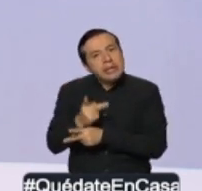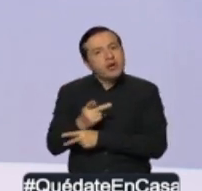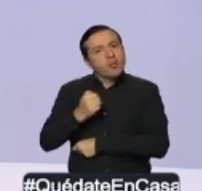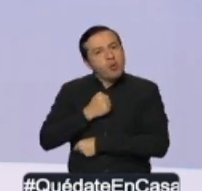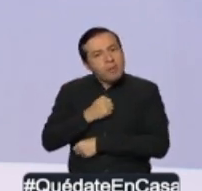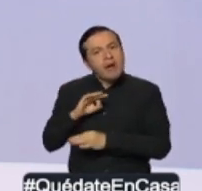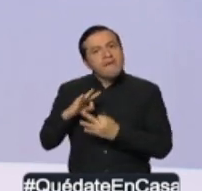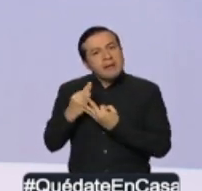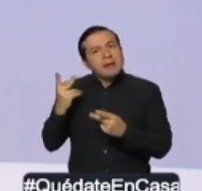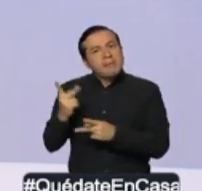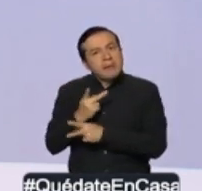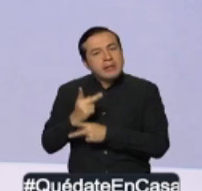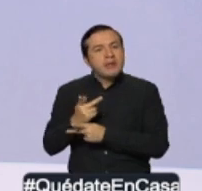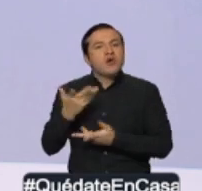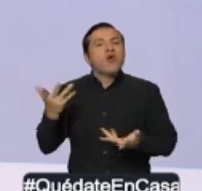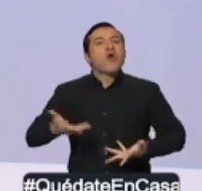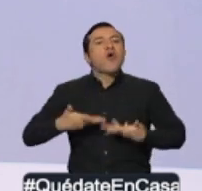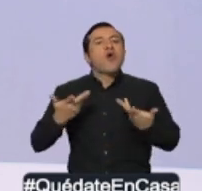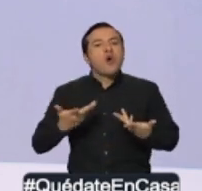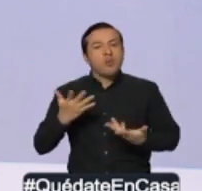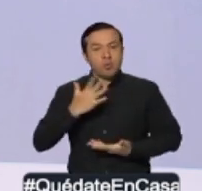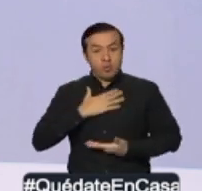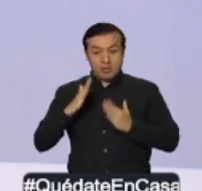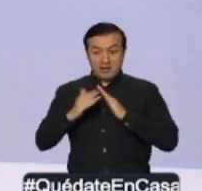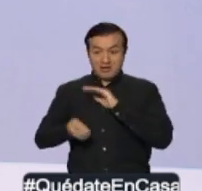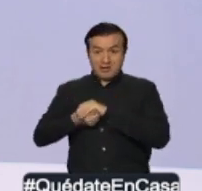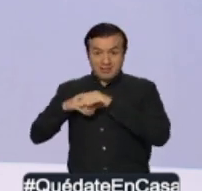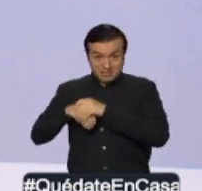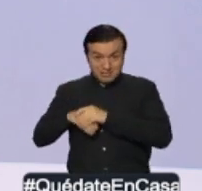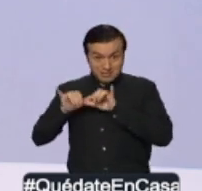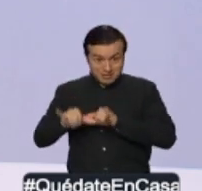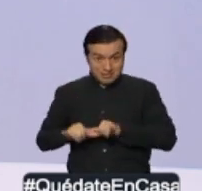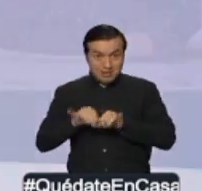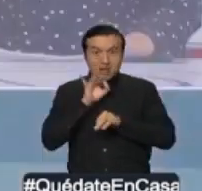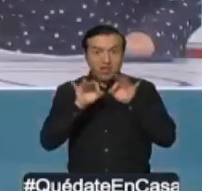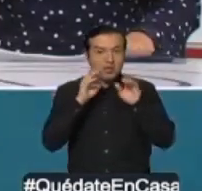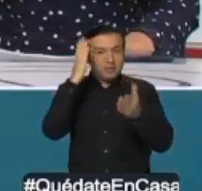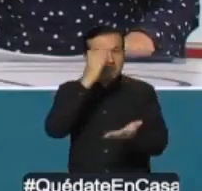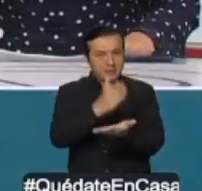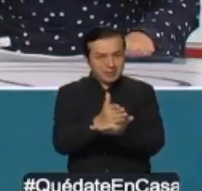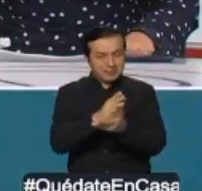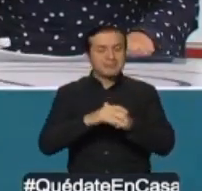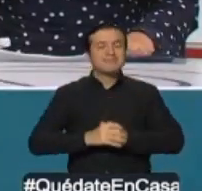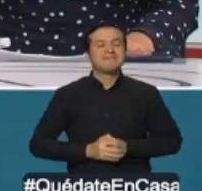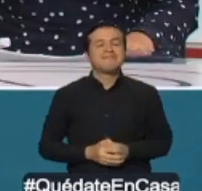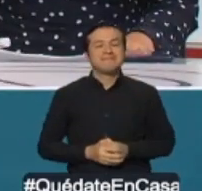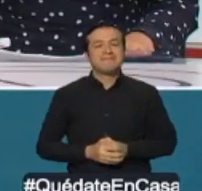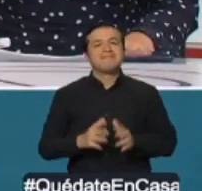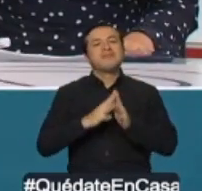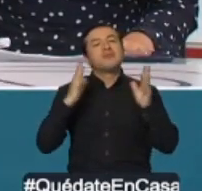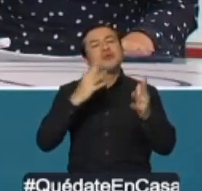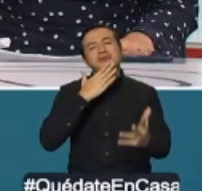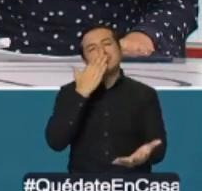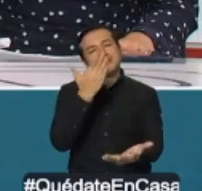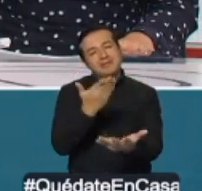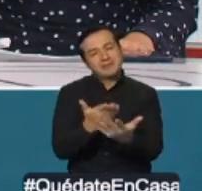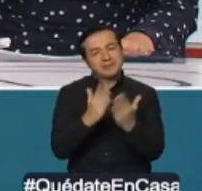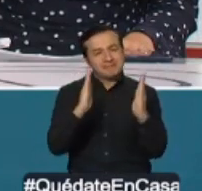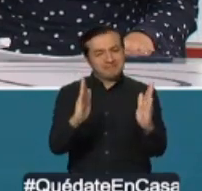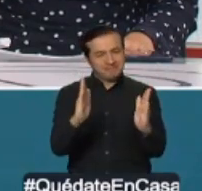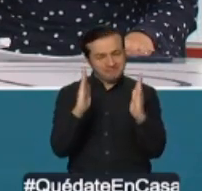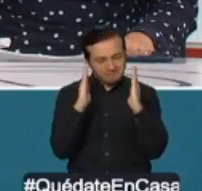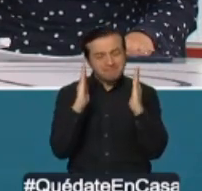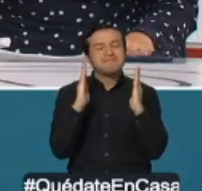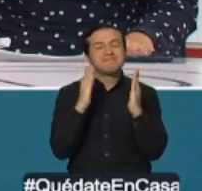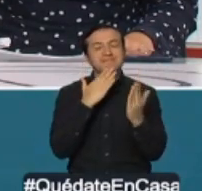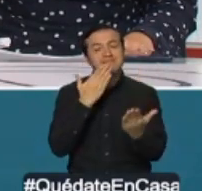controlamos todos al quedarnos en casa. Así es, Viceministro. Muchísimas gracias por su mensaje y